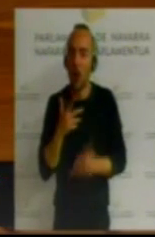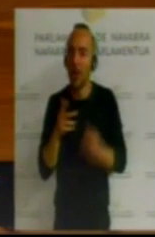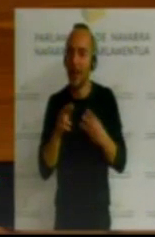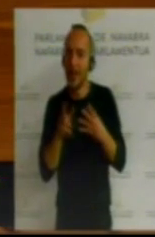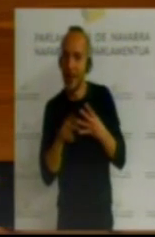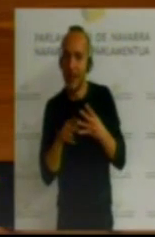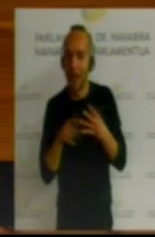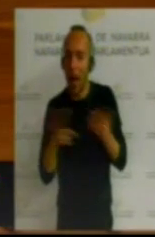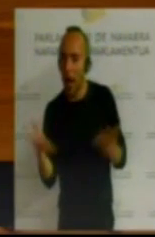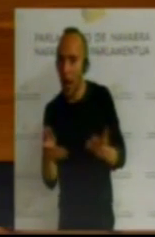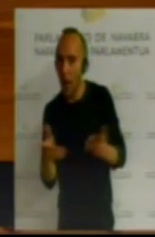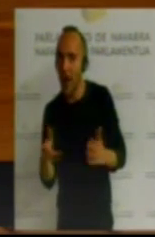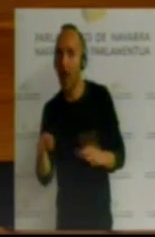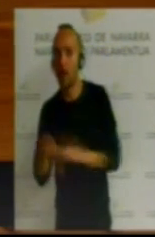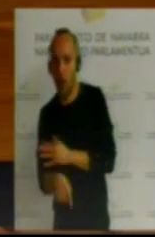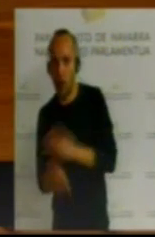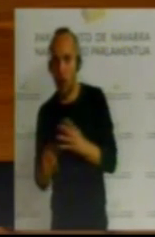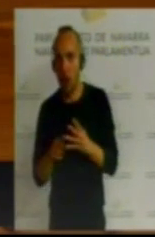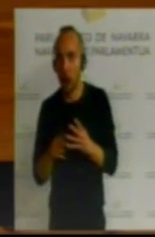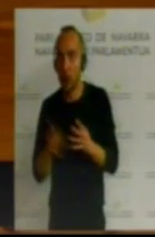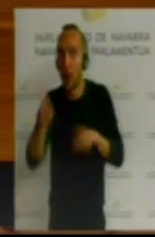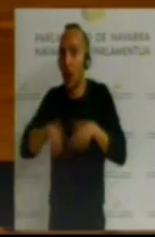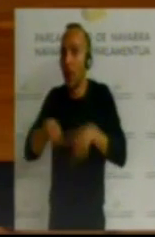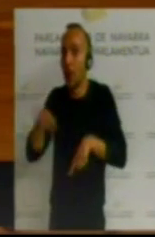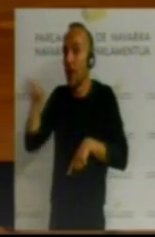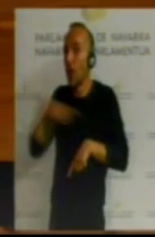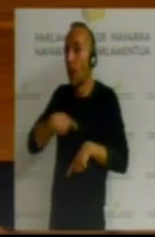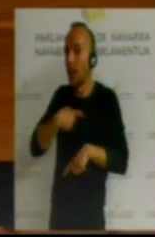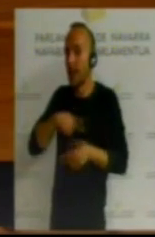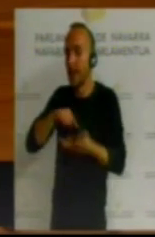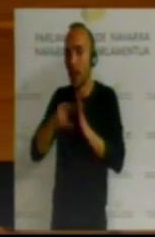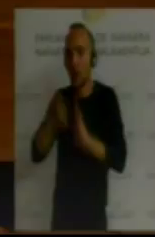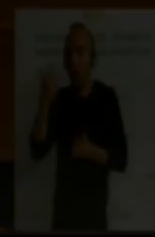la profunda. Pero vamos, si así lo decide el Comité Técnico de Evaluación. Muchísimas gracias.